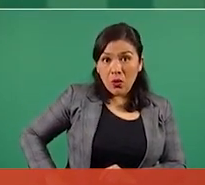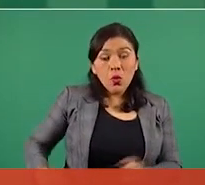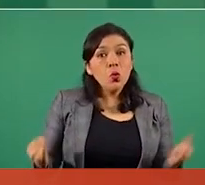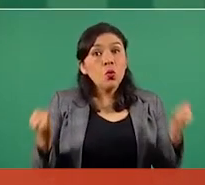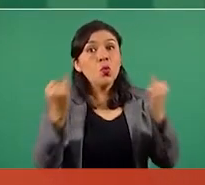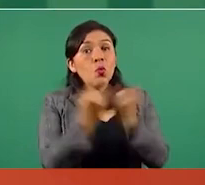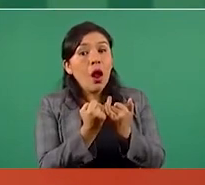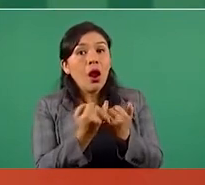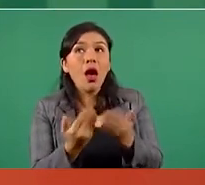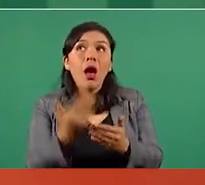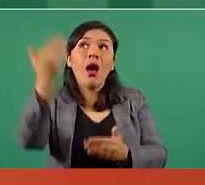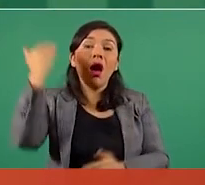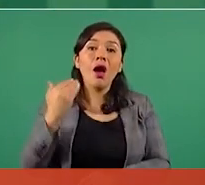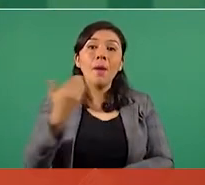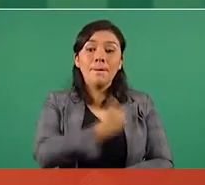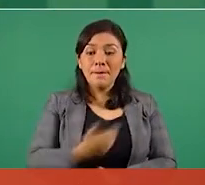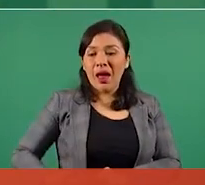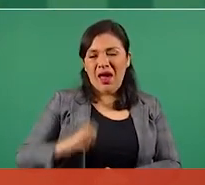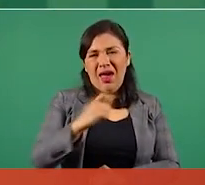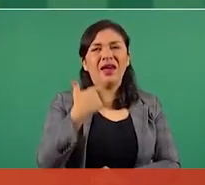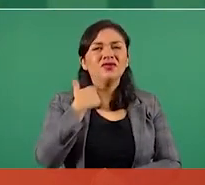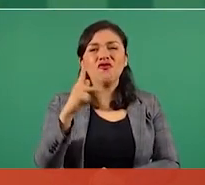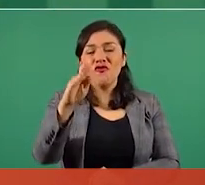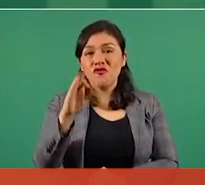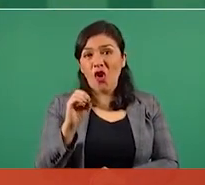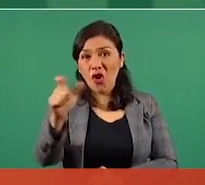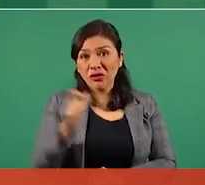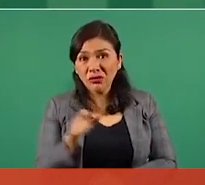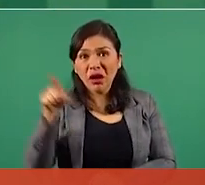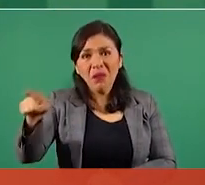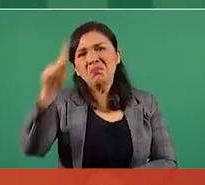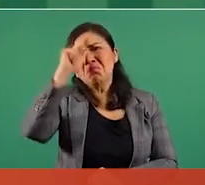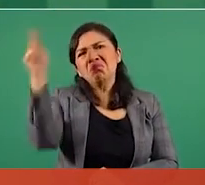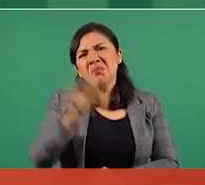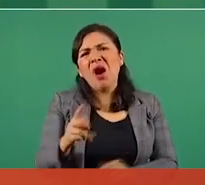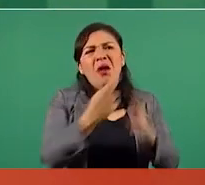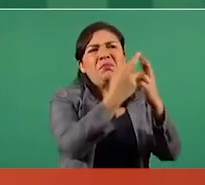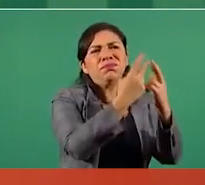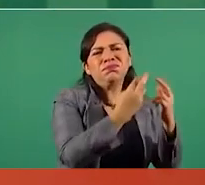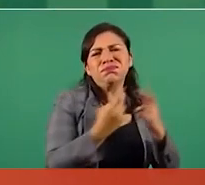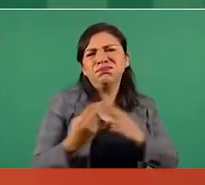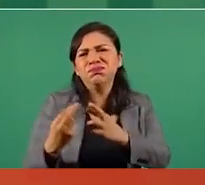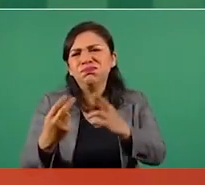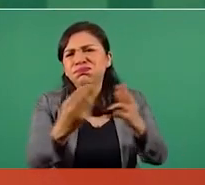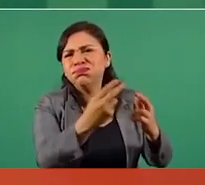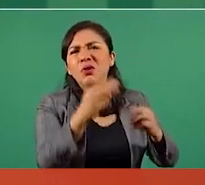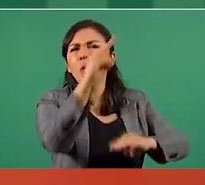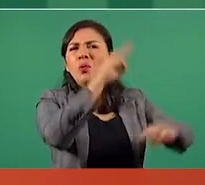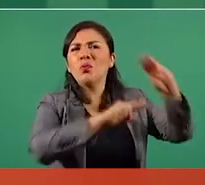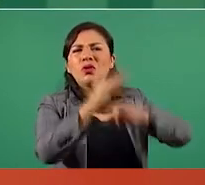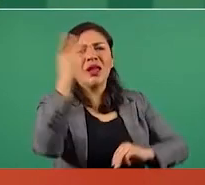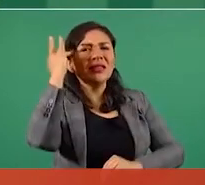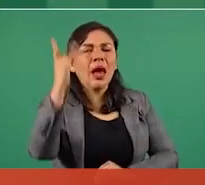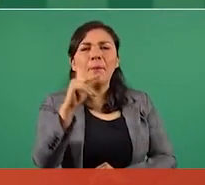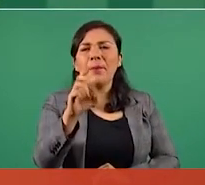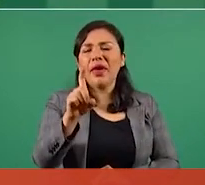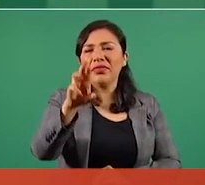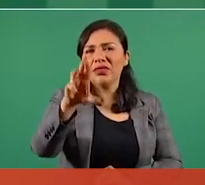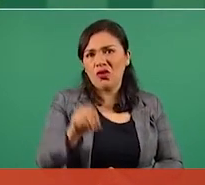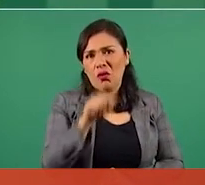lo que hizo Vicente Fox de destruir el cerro de San Pedro